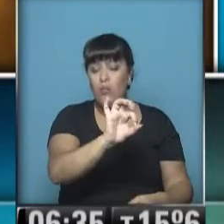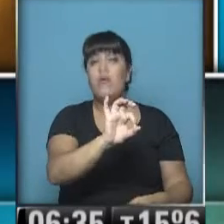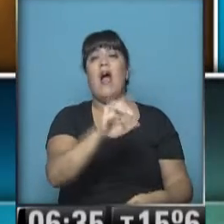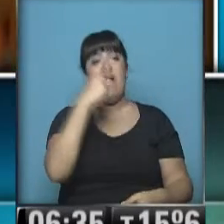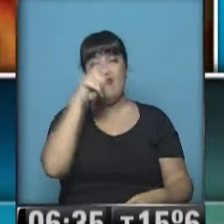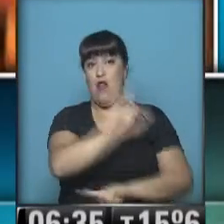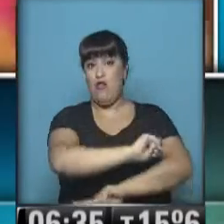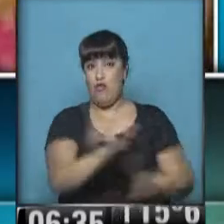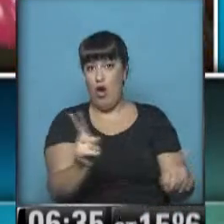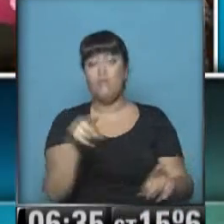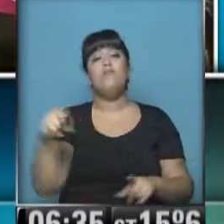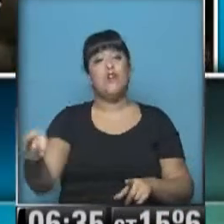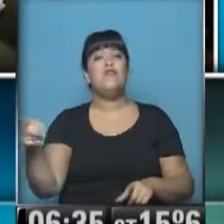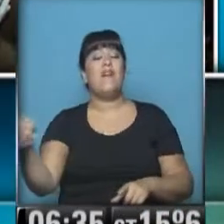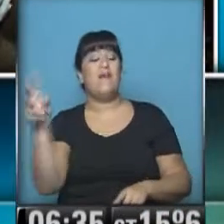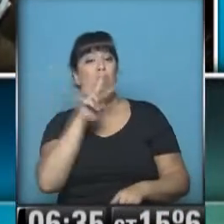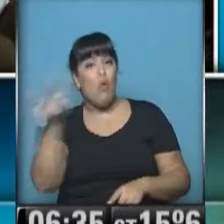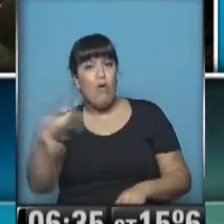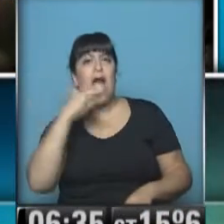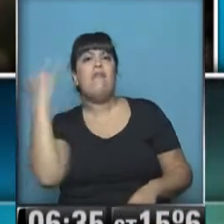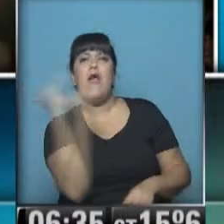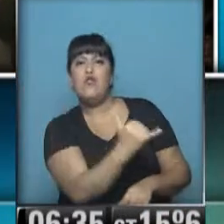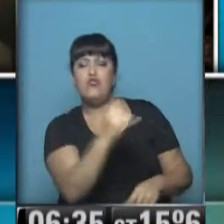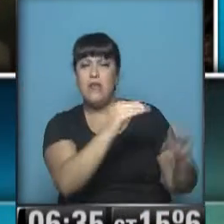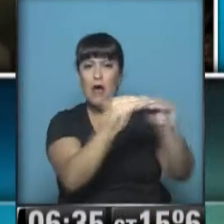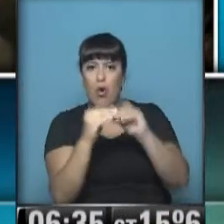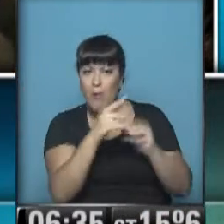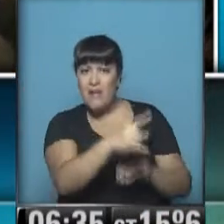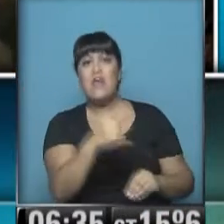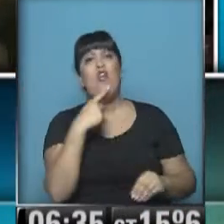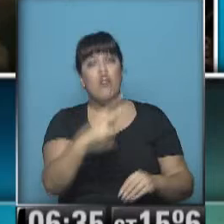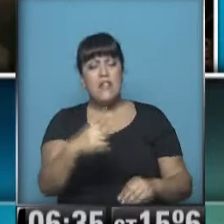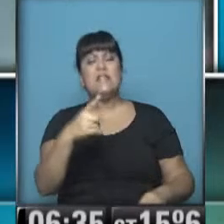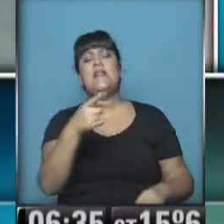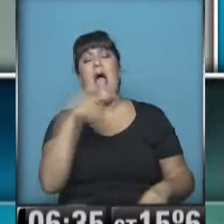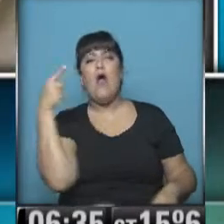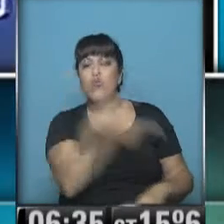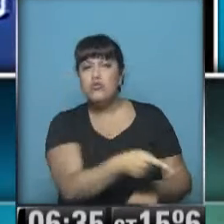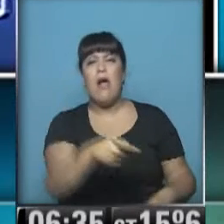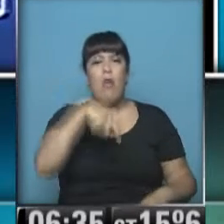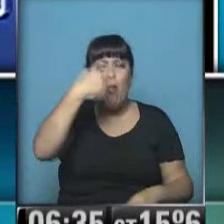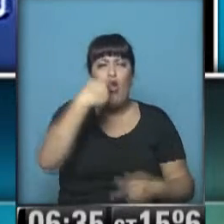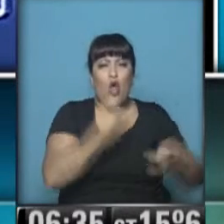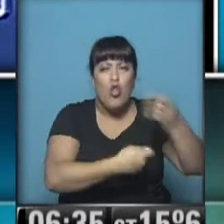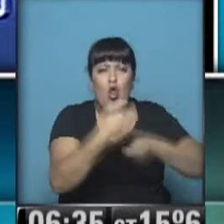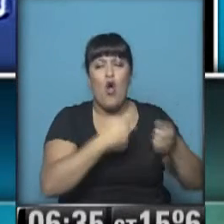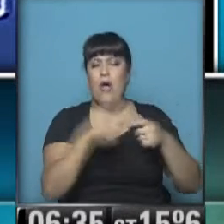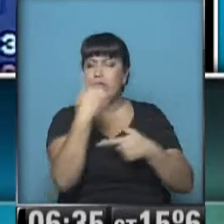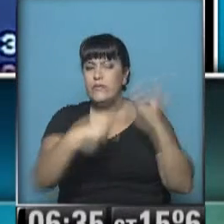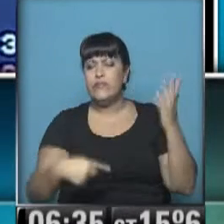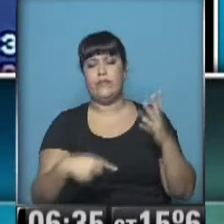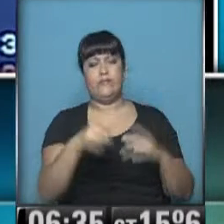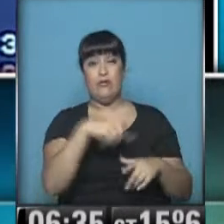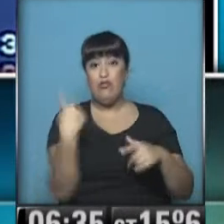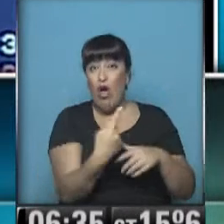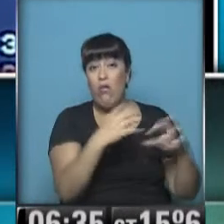contra sus exaliados por narcotráfico y corrupción generaron polémica. Media sanción al nuevo